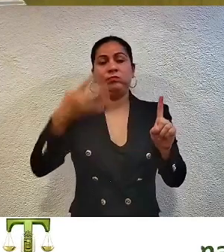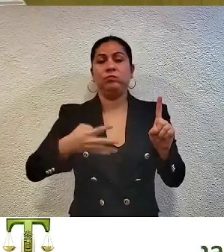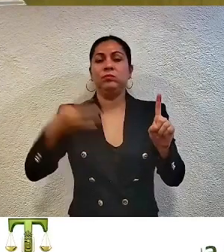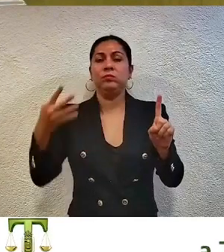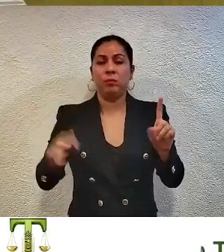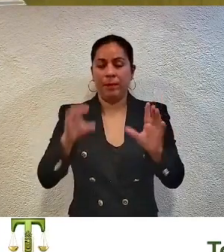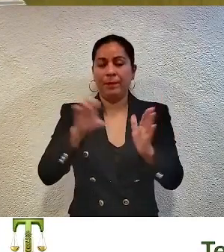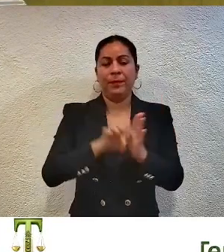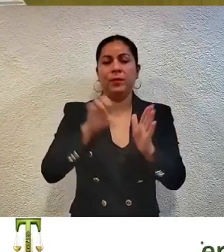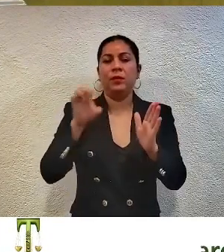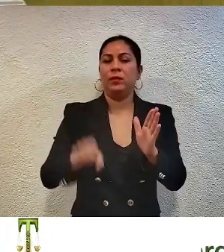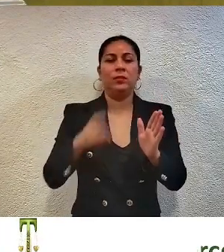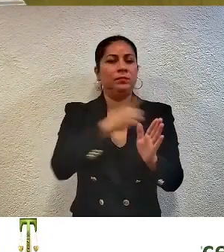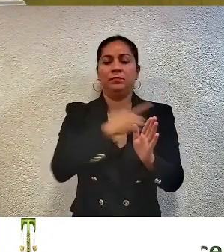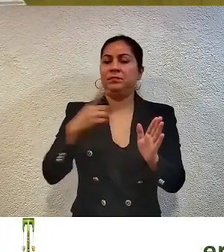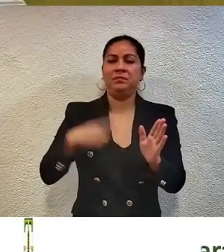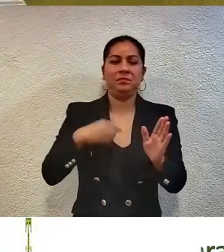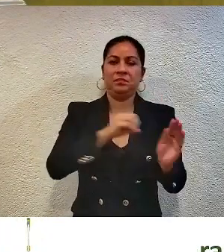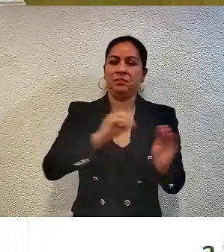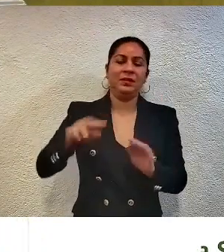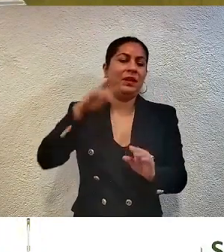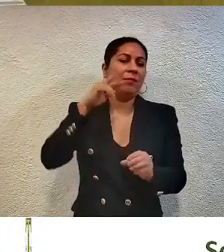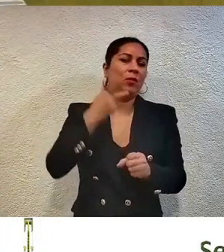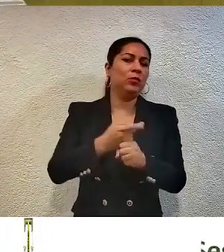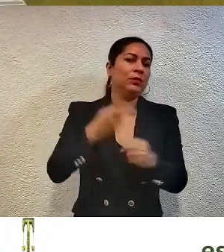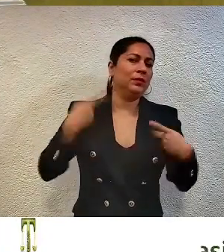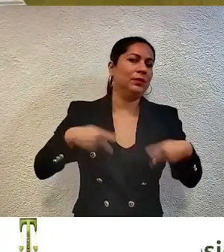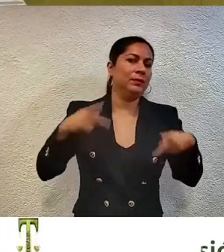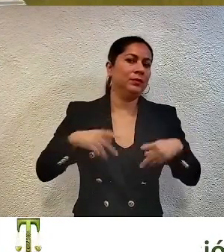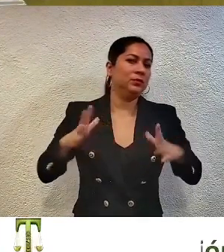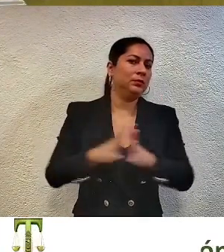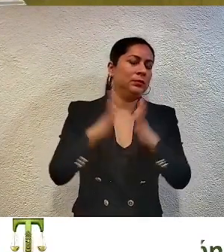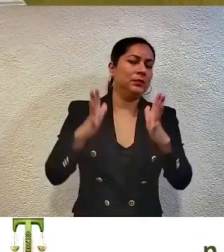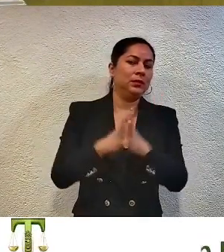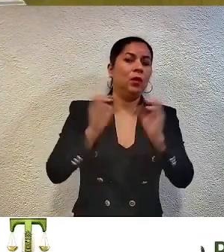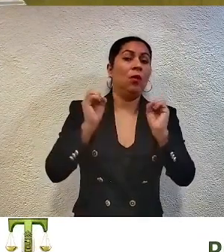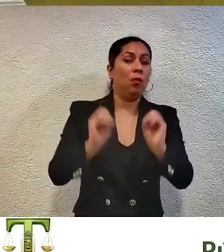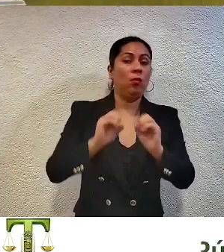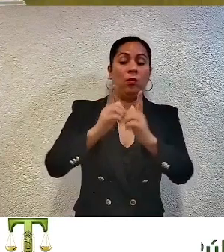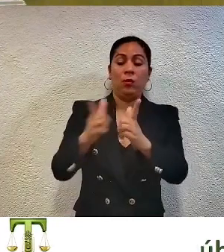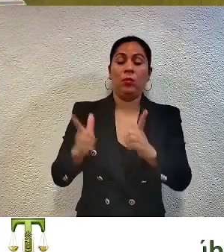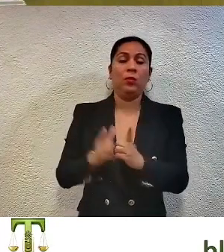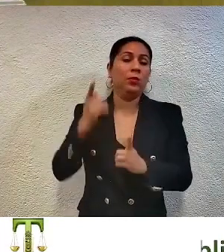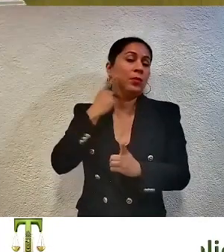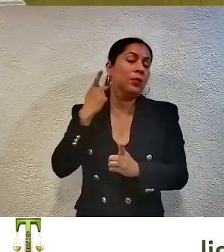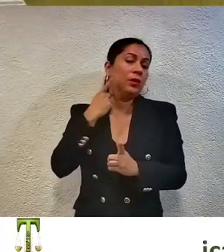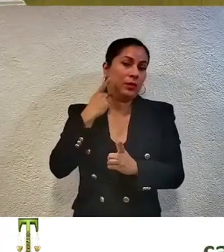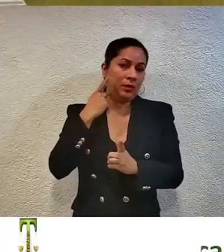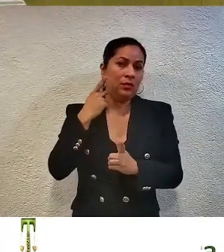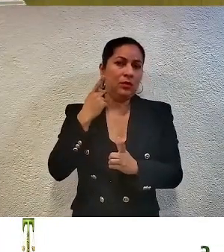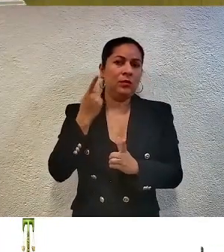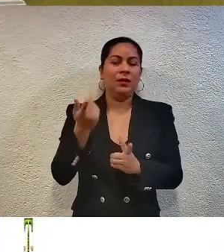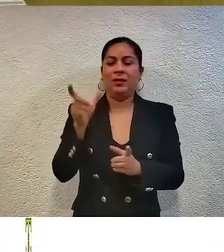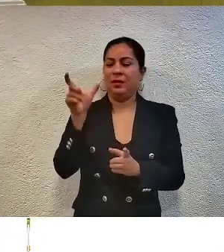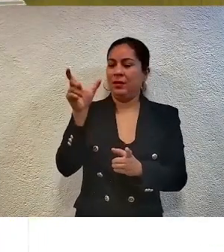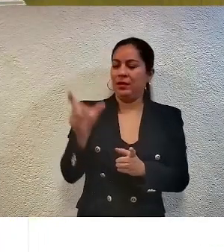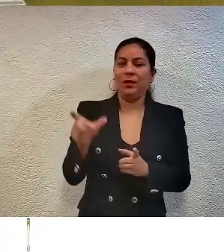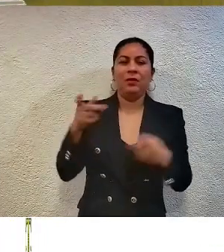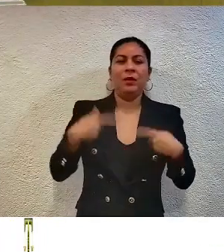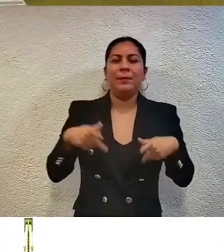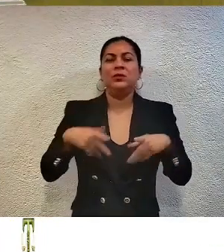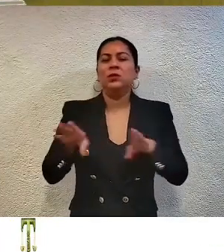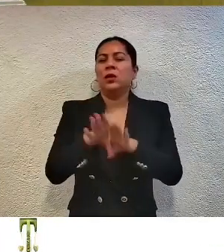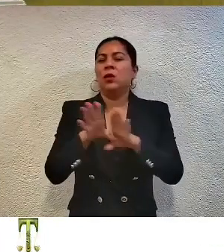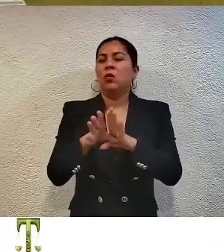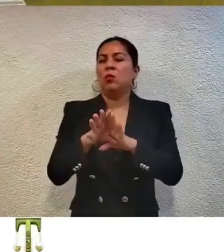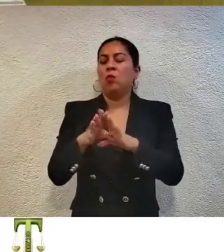de género, no debe quedar a la voluntad de la persona postulada o de partido político. La autoidentificación de una persona como